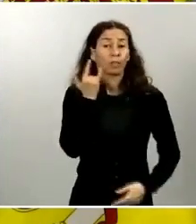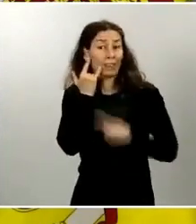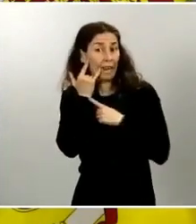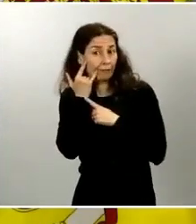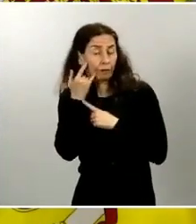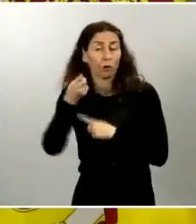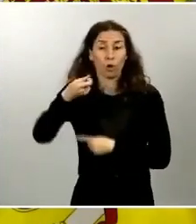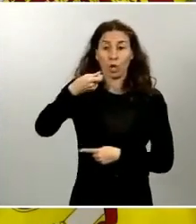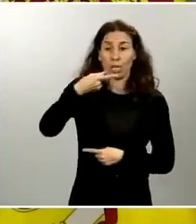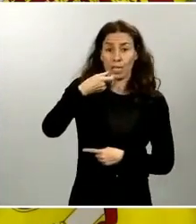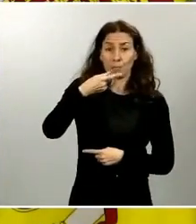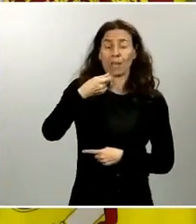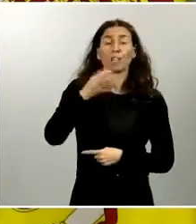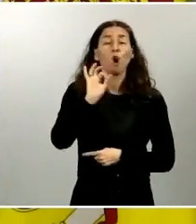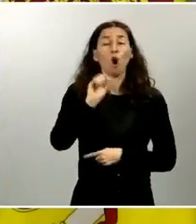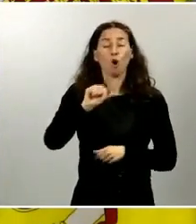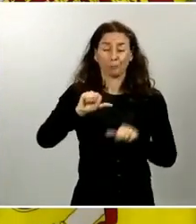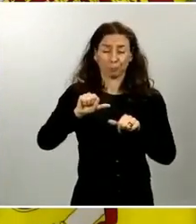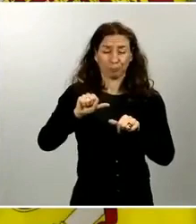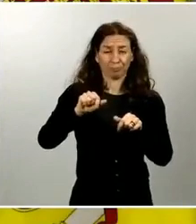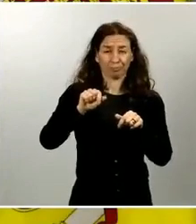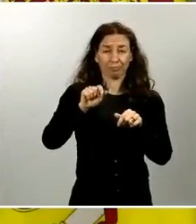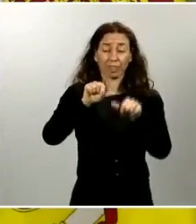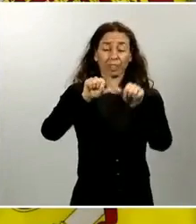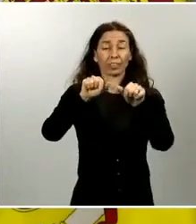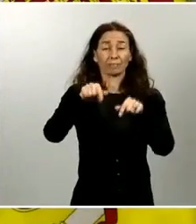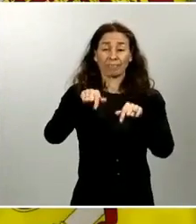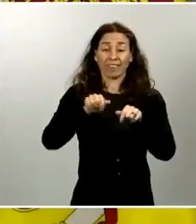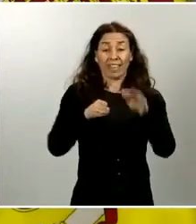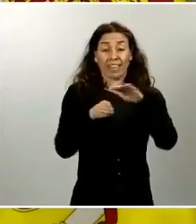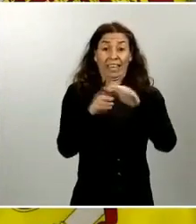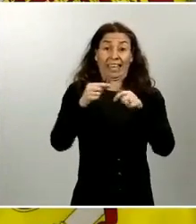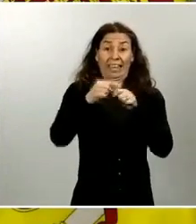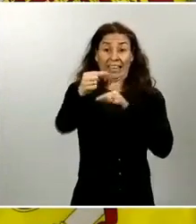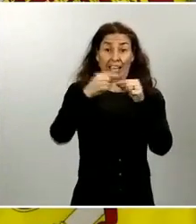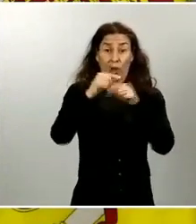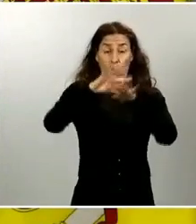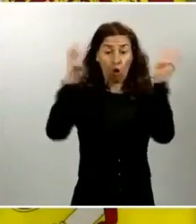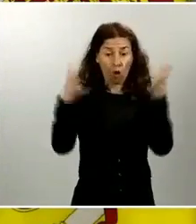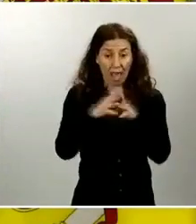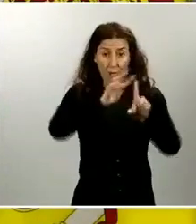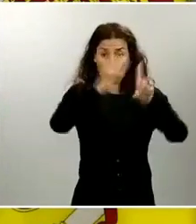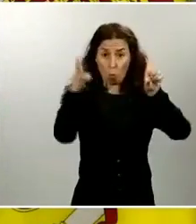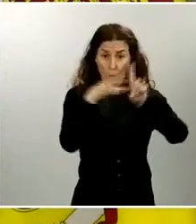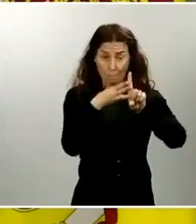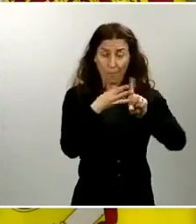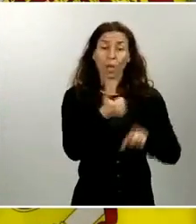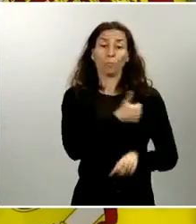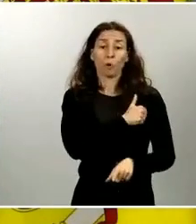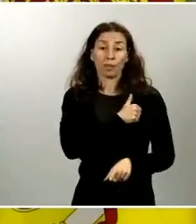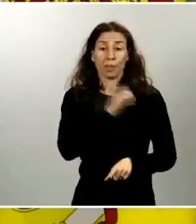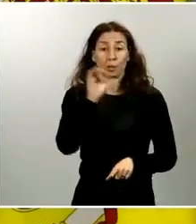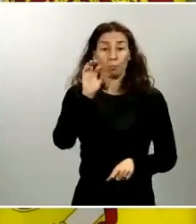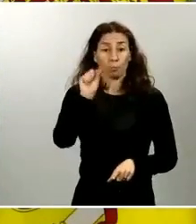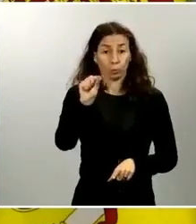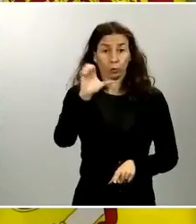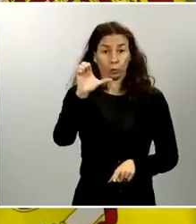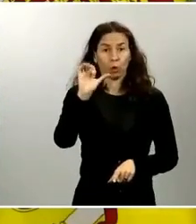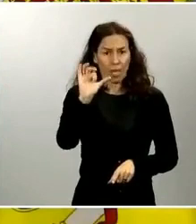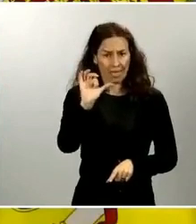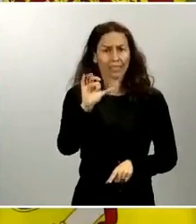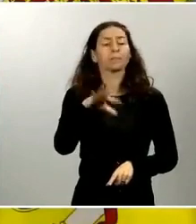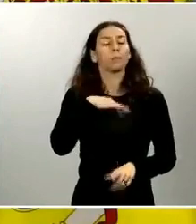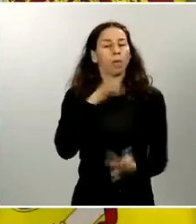rellenado de formularios que pueden encontrar para hacer sus consultas en la página web de policía.es Y además